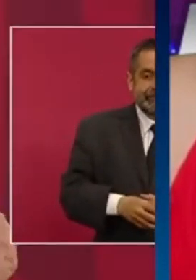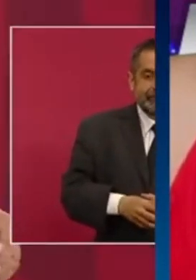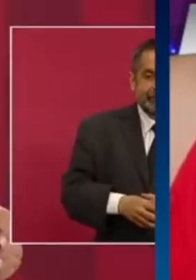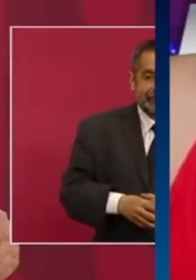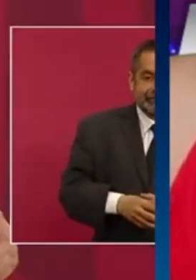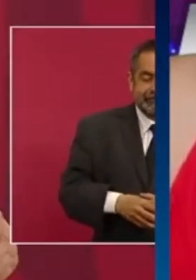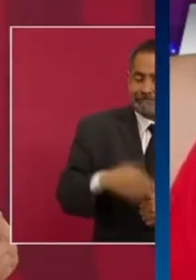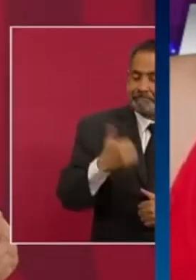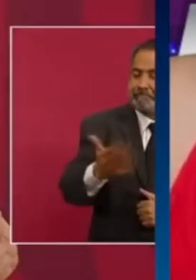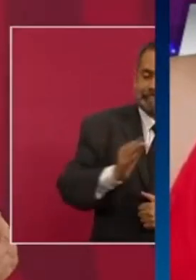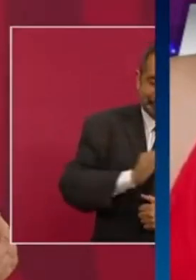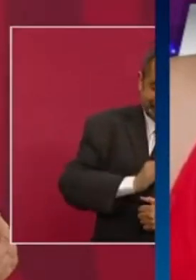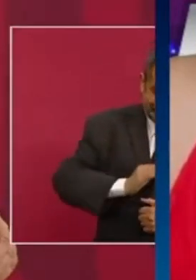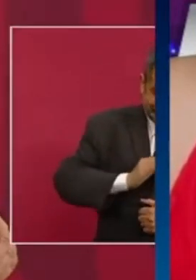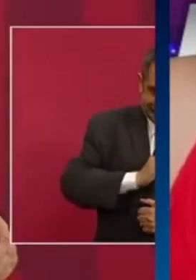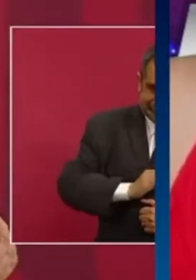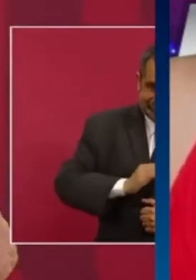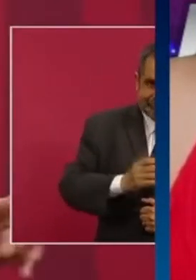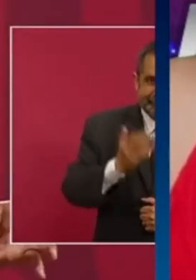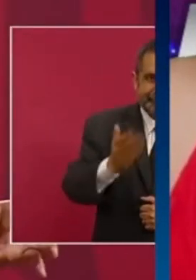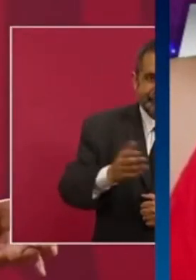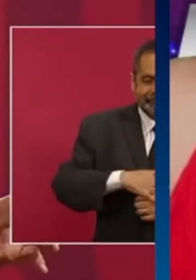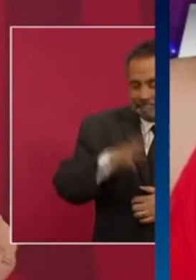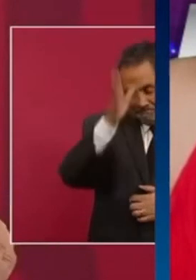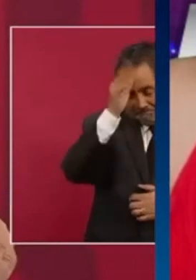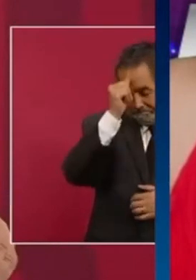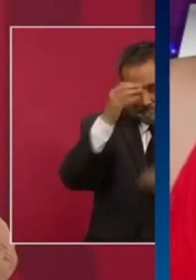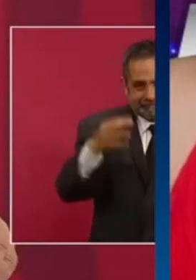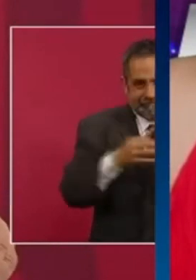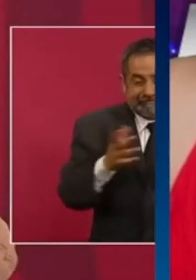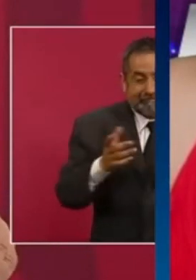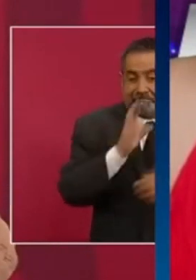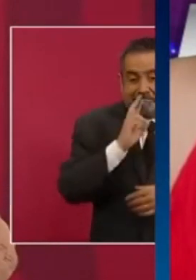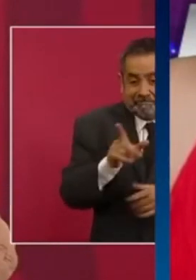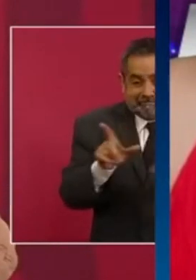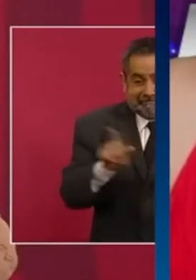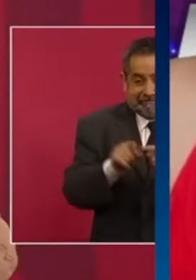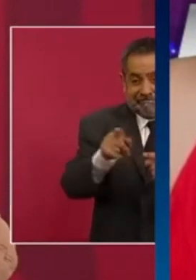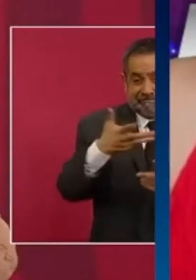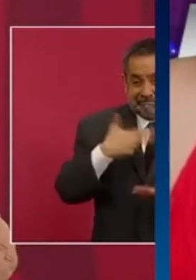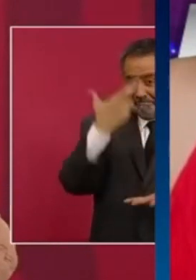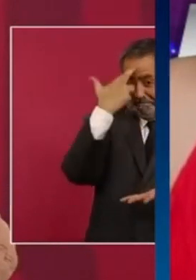Pues felicidades. Muchas gracias, presidente. Ya no voy a contestar nada.